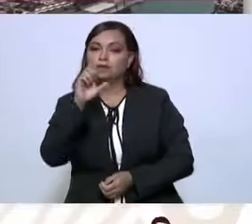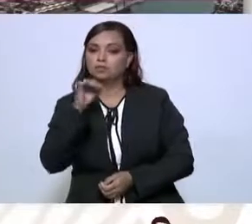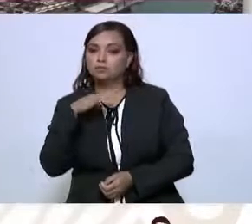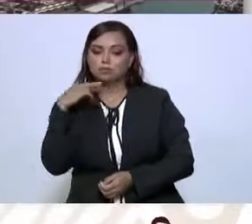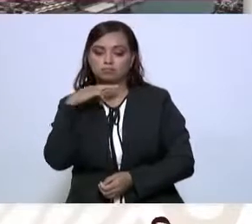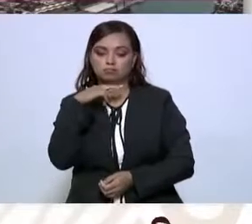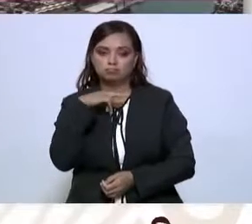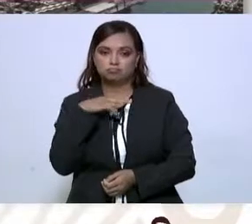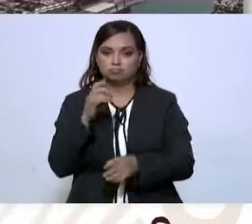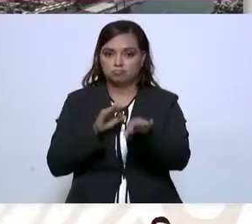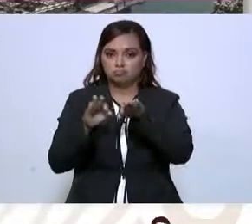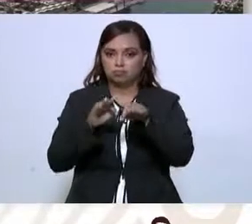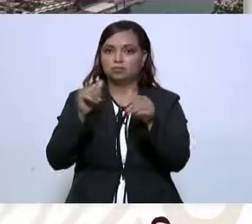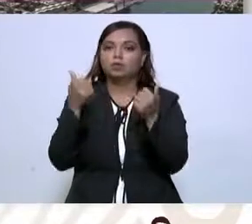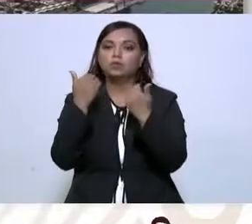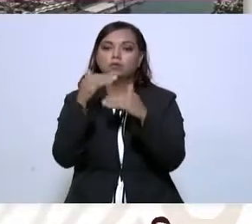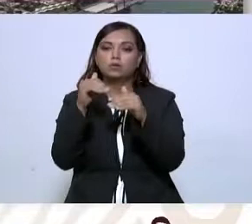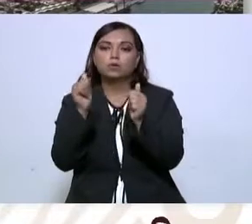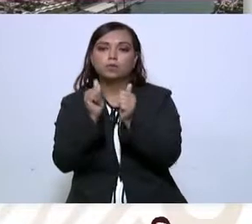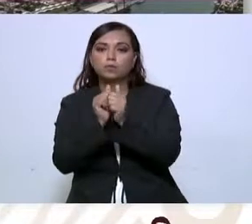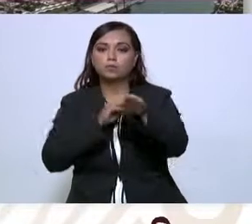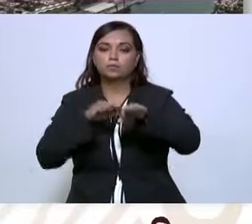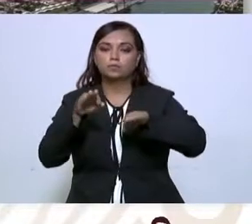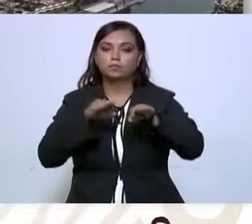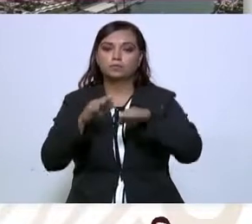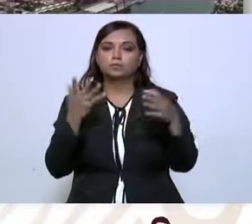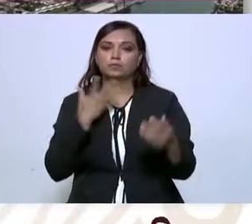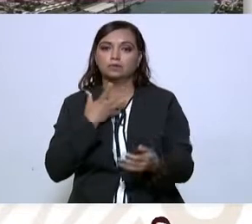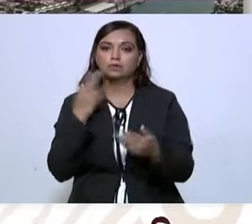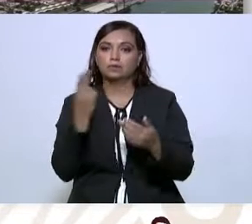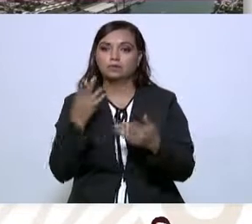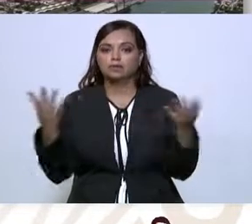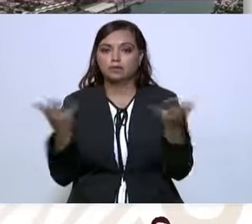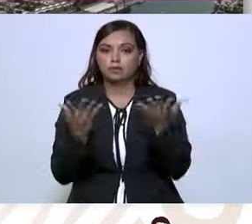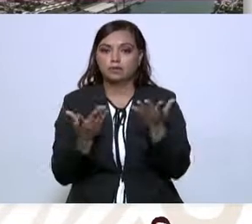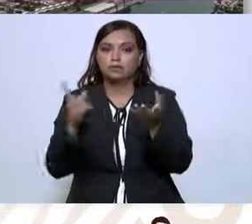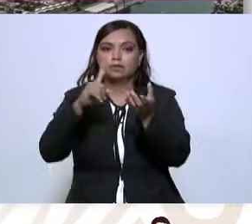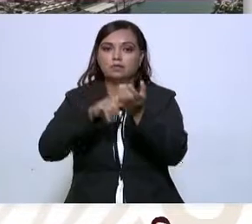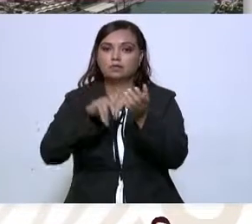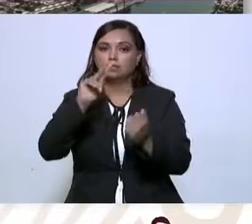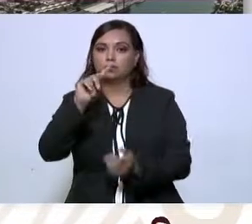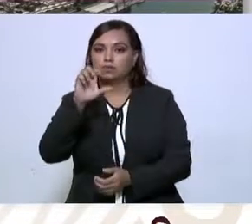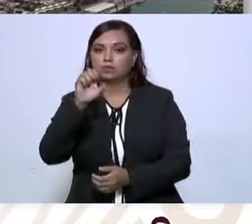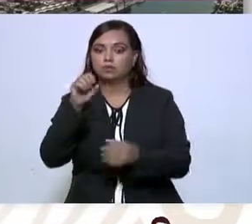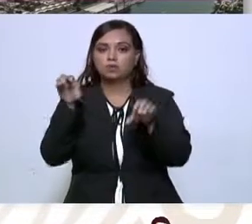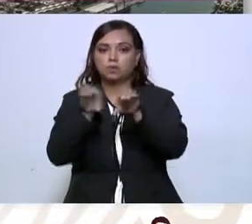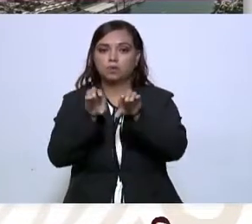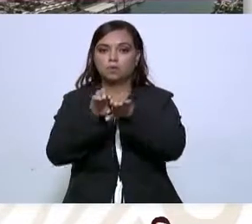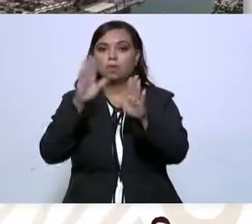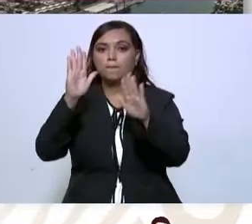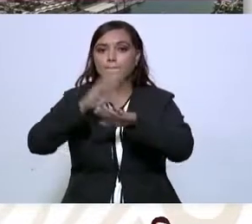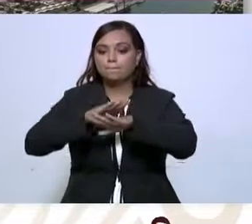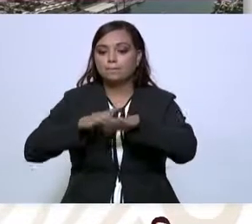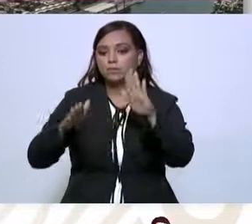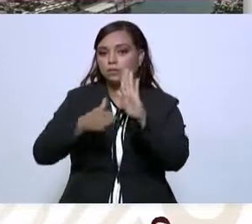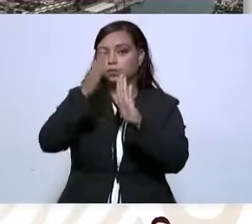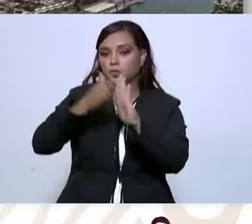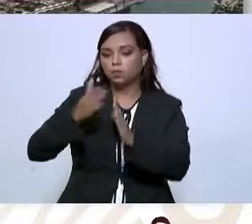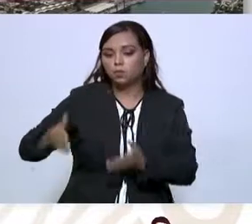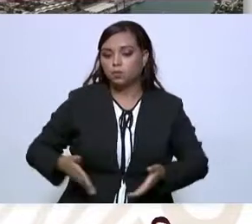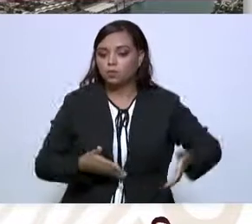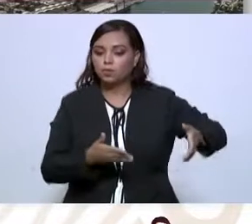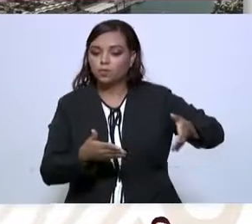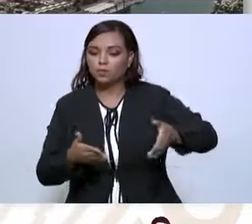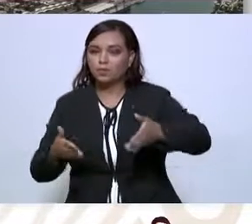indirectos, a través de trabajos que se tienen que hacer dentro de los puertos, como es la reconstrucción de vialidades y